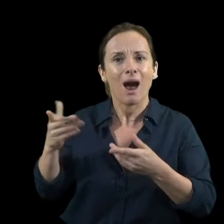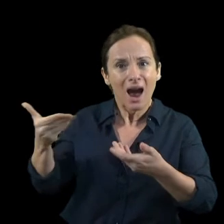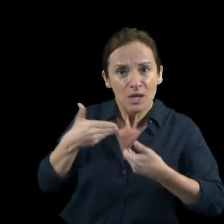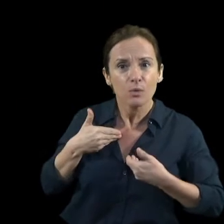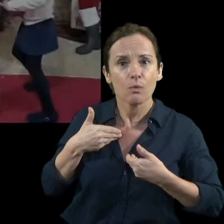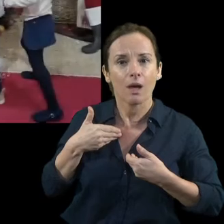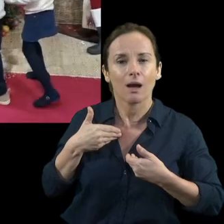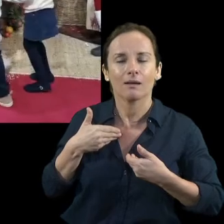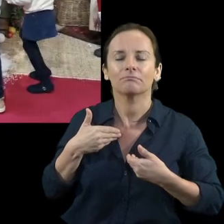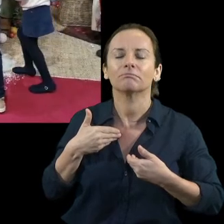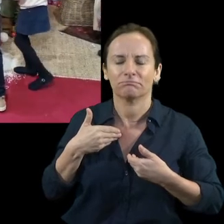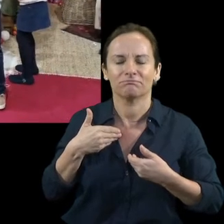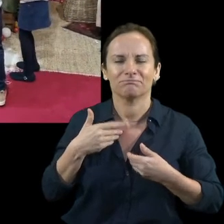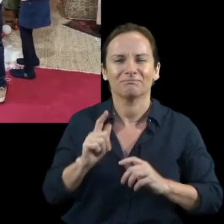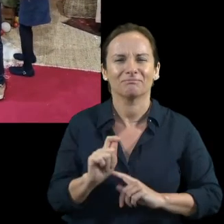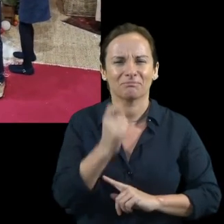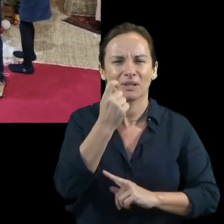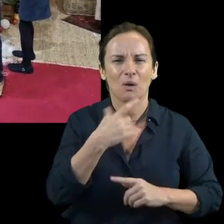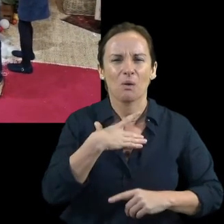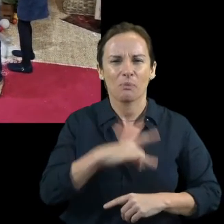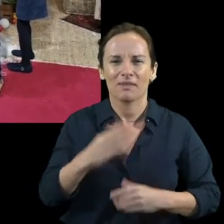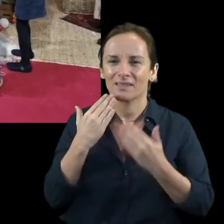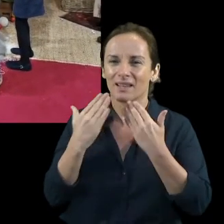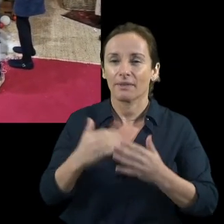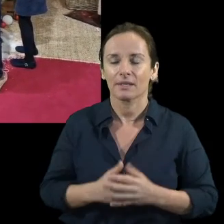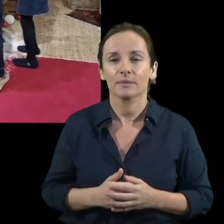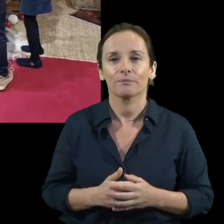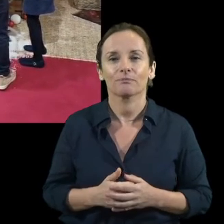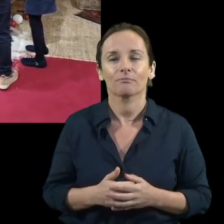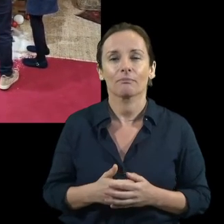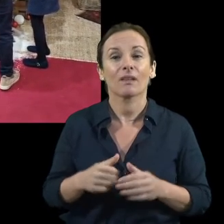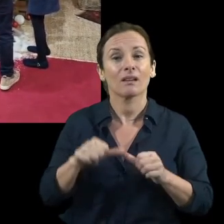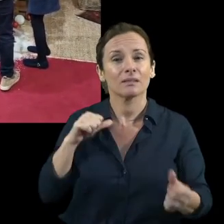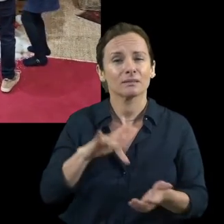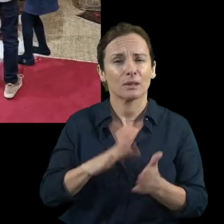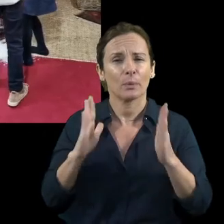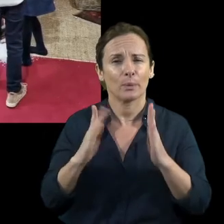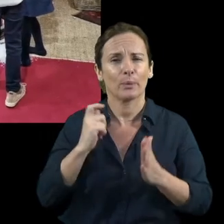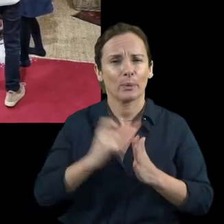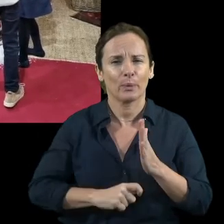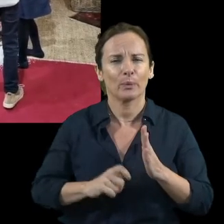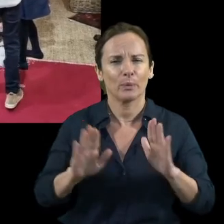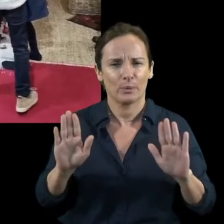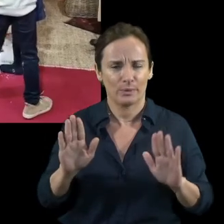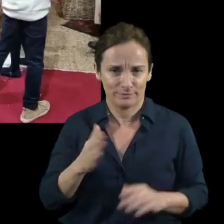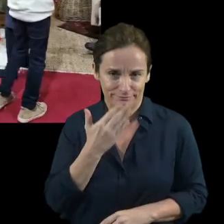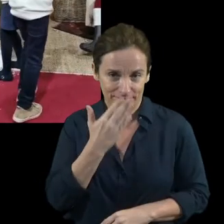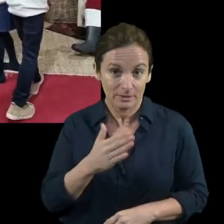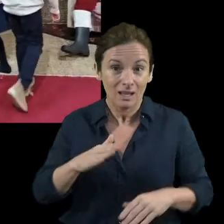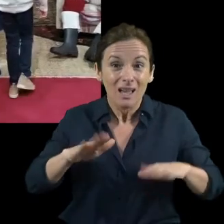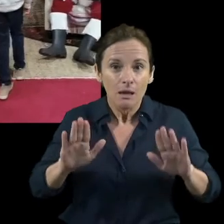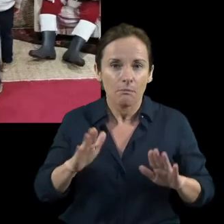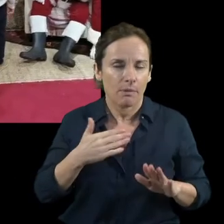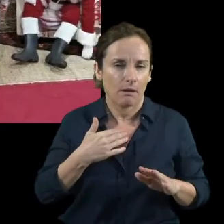Ha habido momentos muy duros, muy duros. Pero bueno, la verdad es que estos duros compagina y se compensa con los buenos que